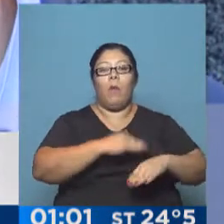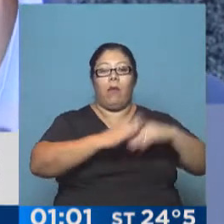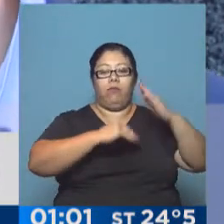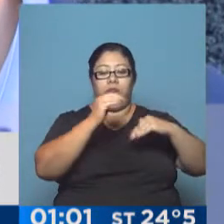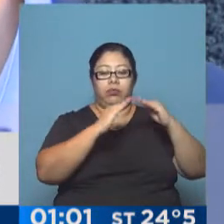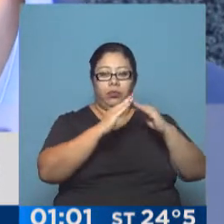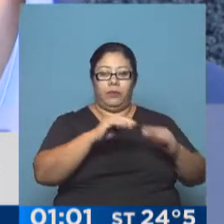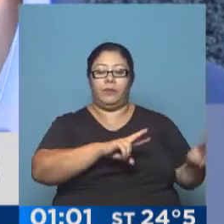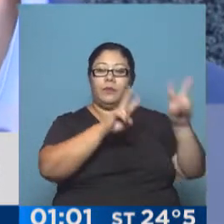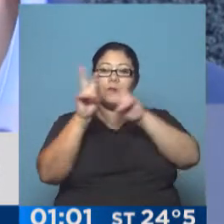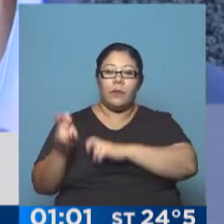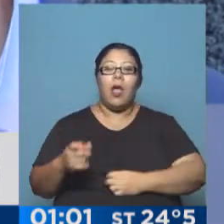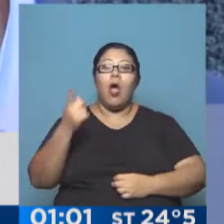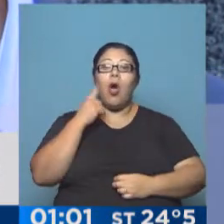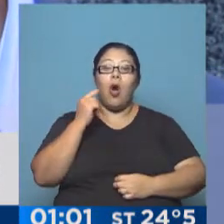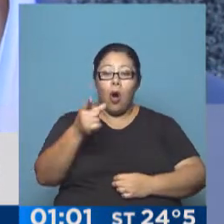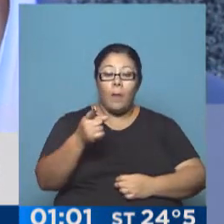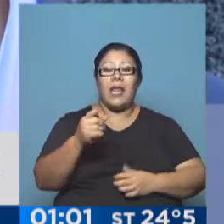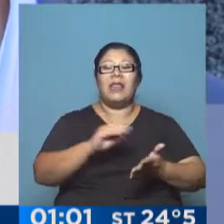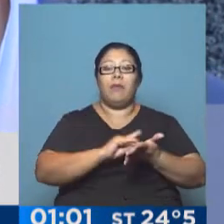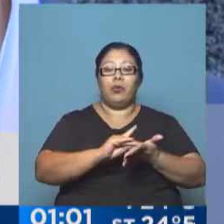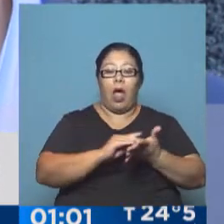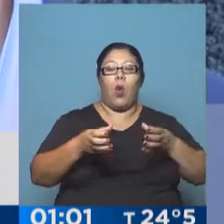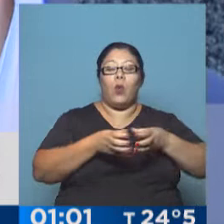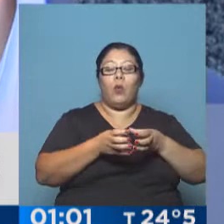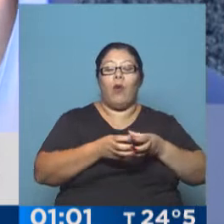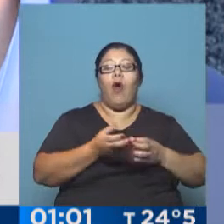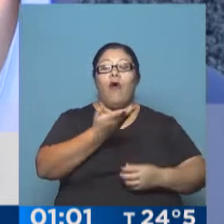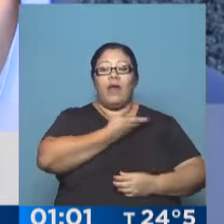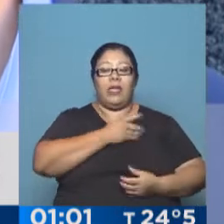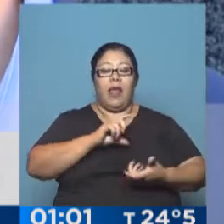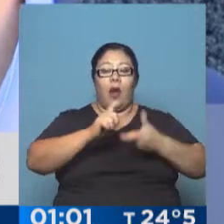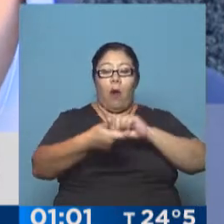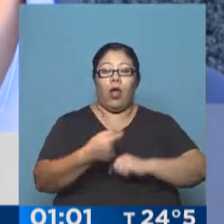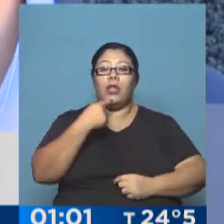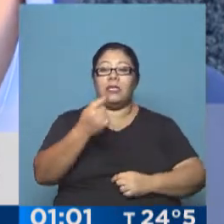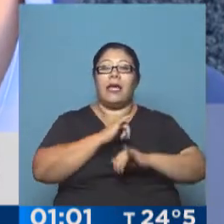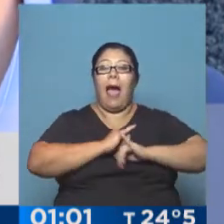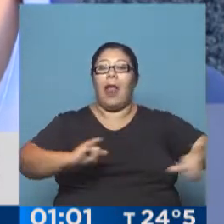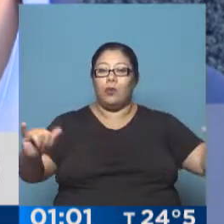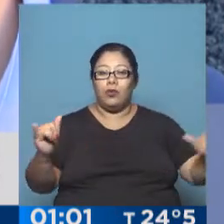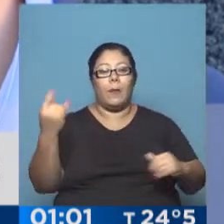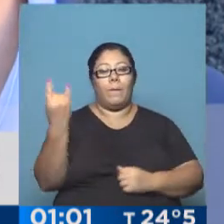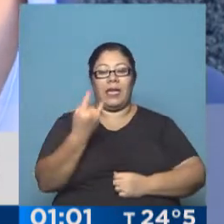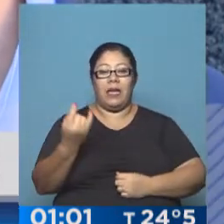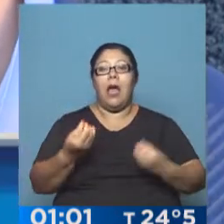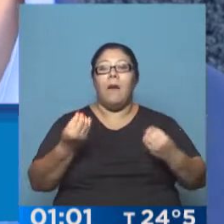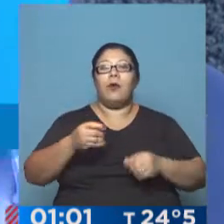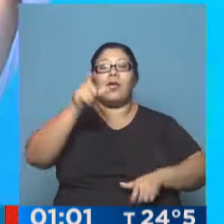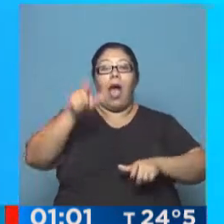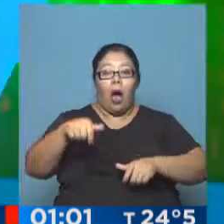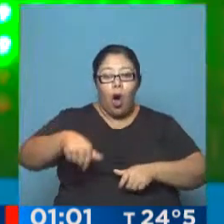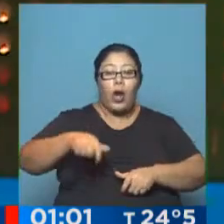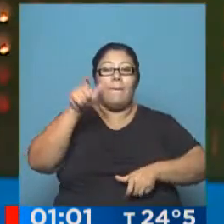ganancias. El diputado del Frente Renovador dijo que el anuncio fue insuficiente y falso porque más trabajadores van a pagar el